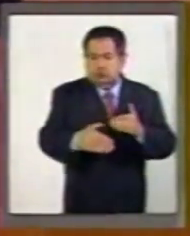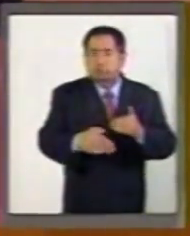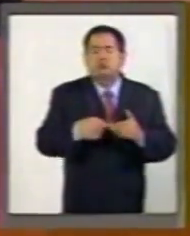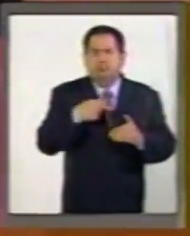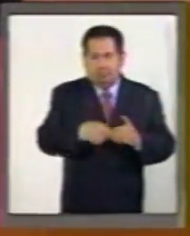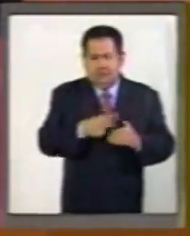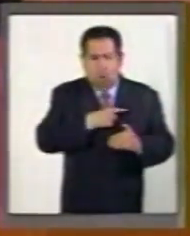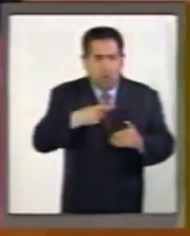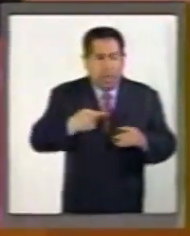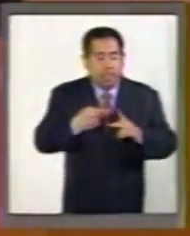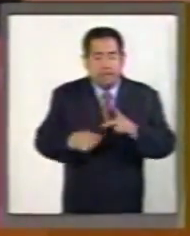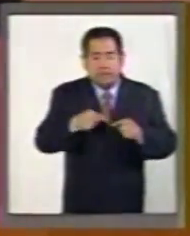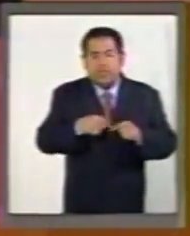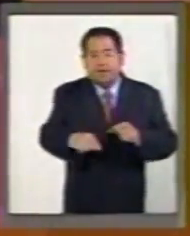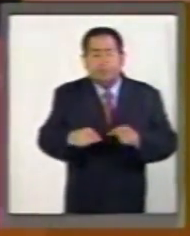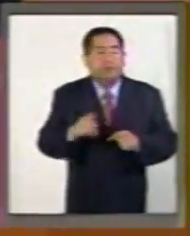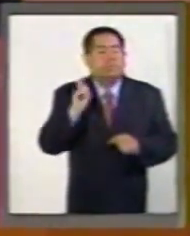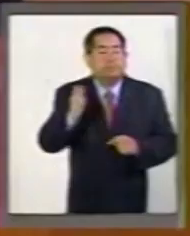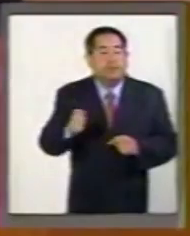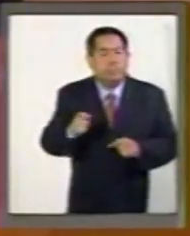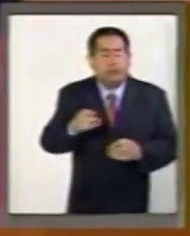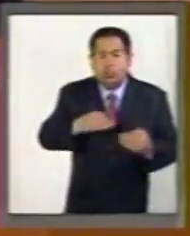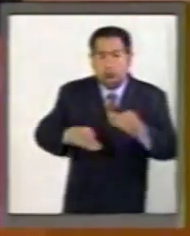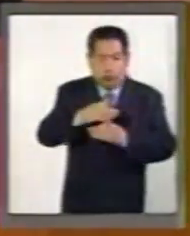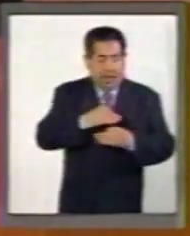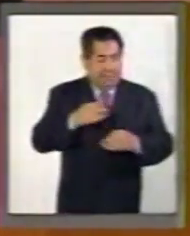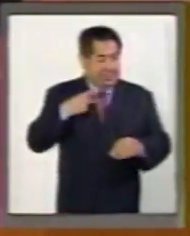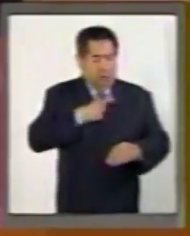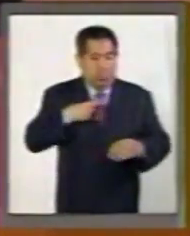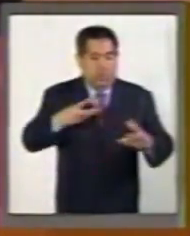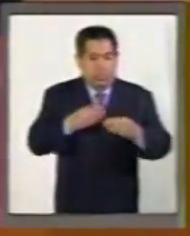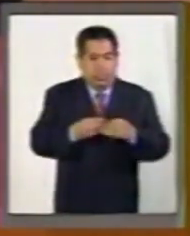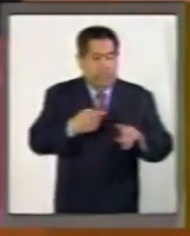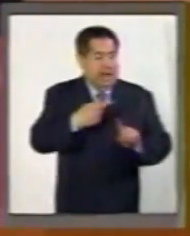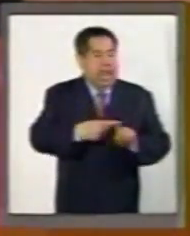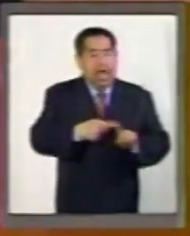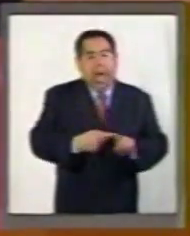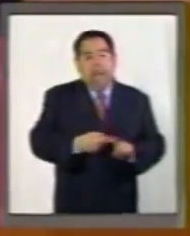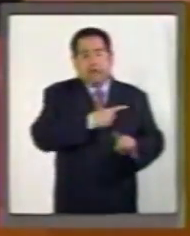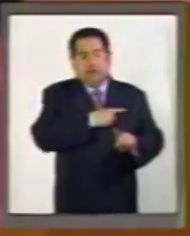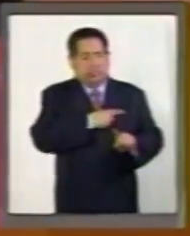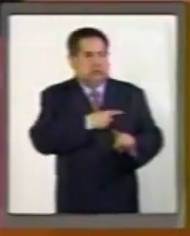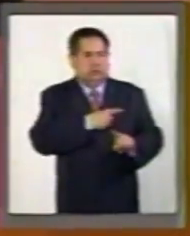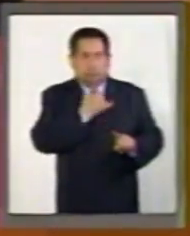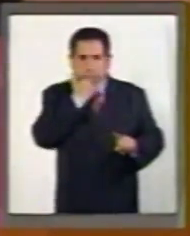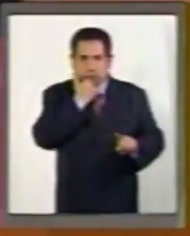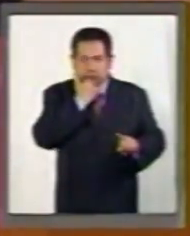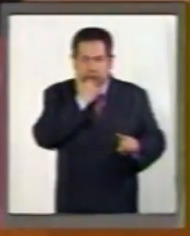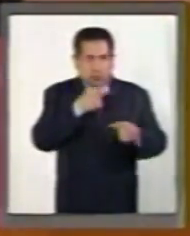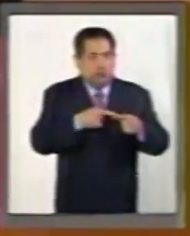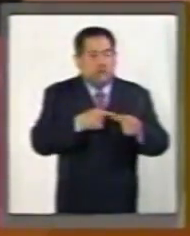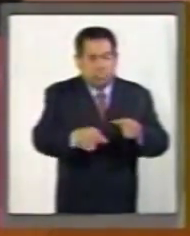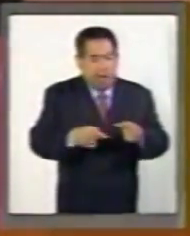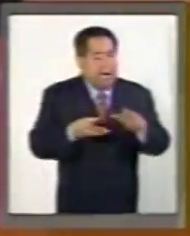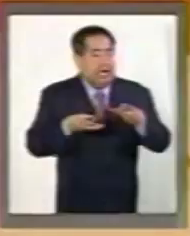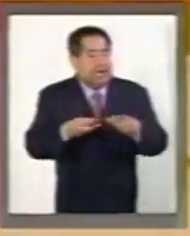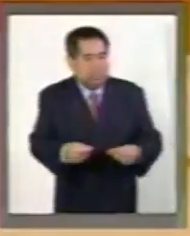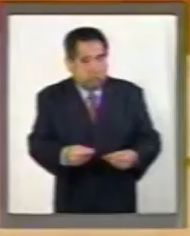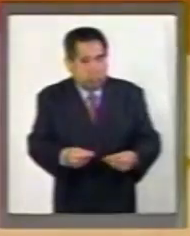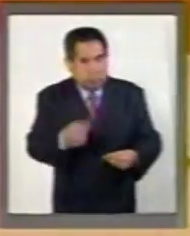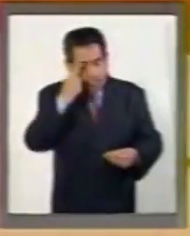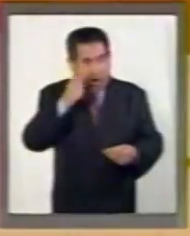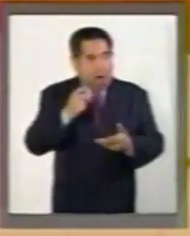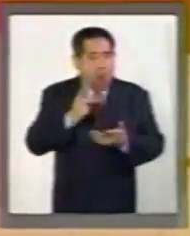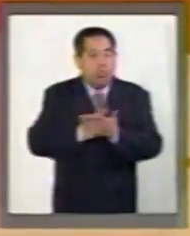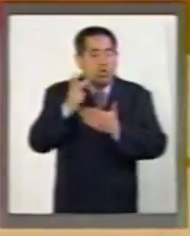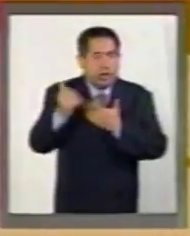de la deuda. Es decir, que toda la deuda fue aplicada en gastos de inversión, en